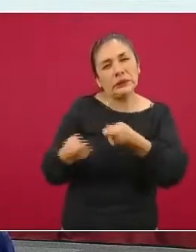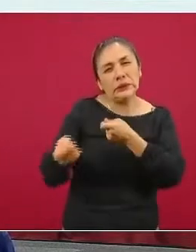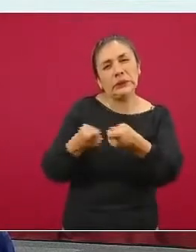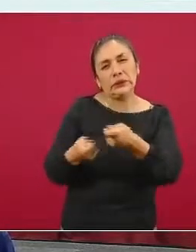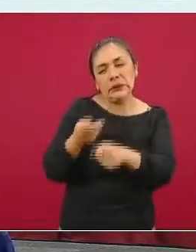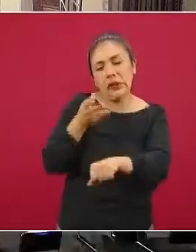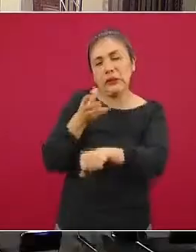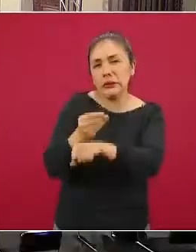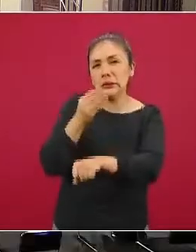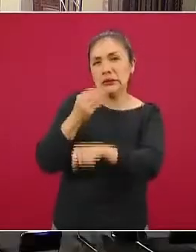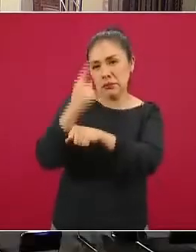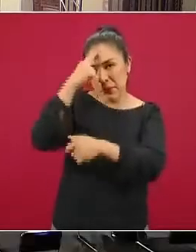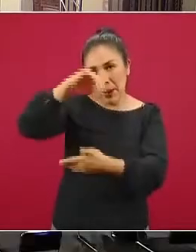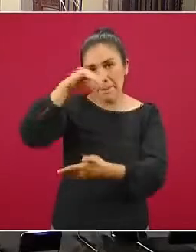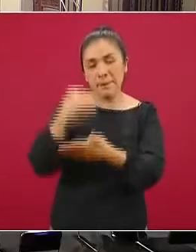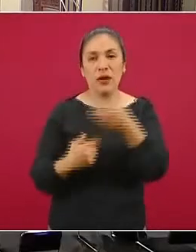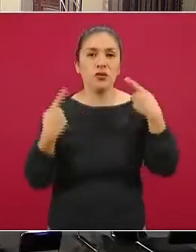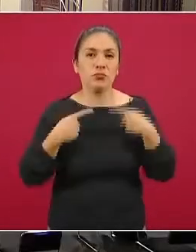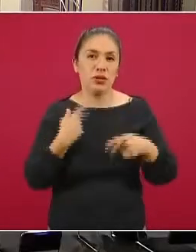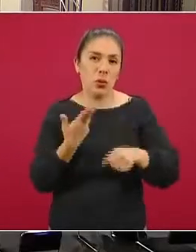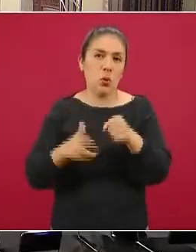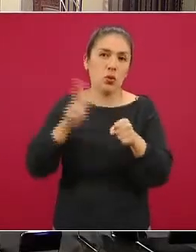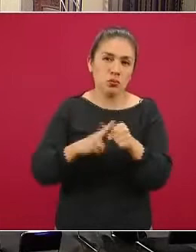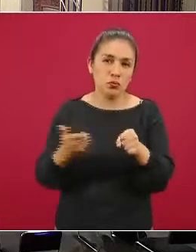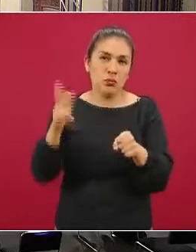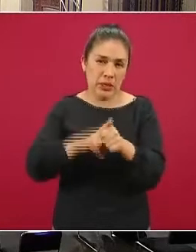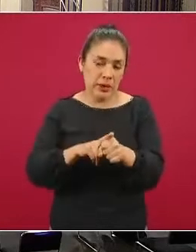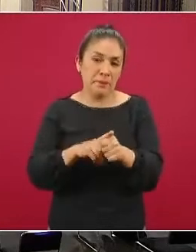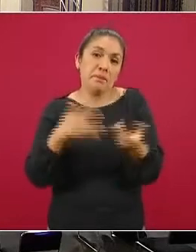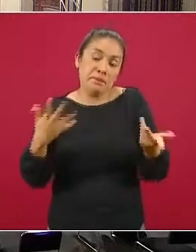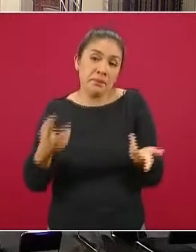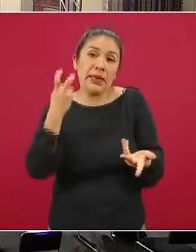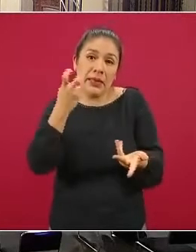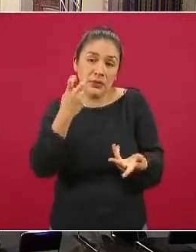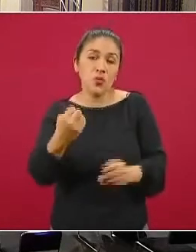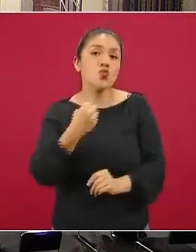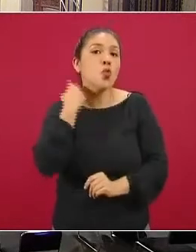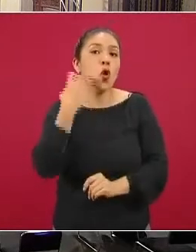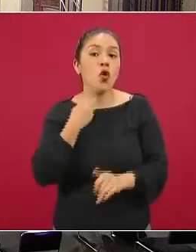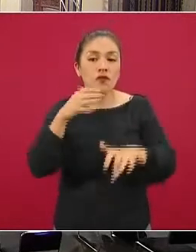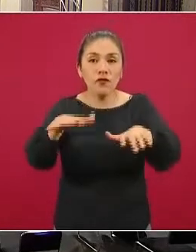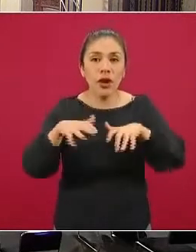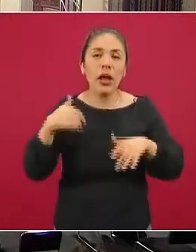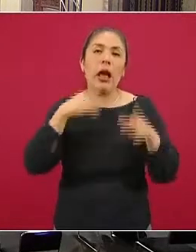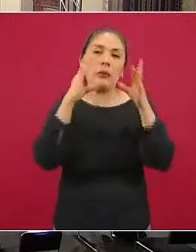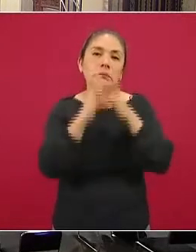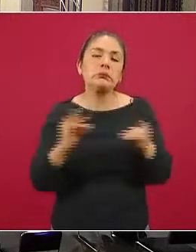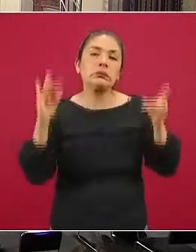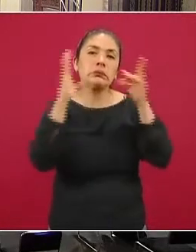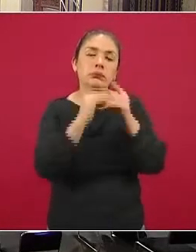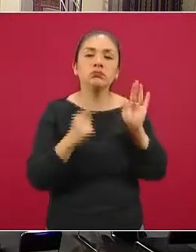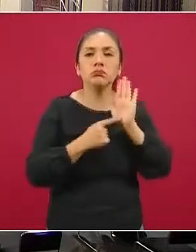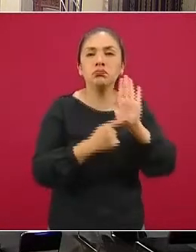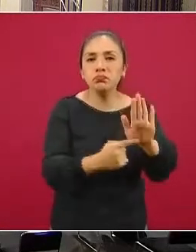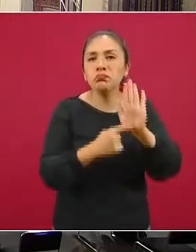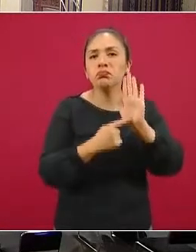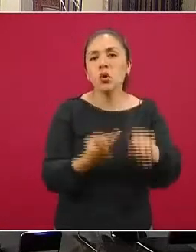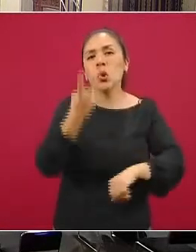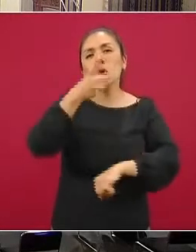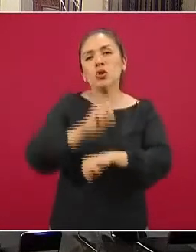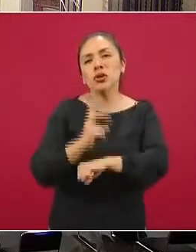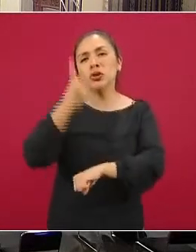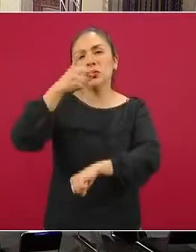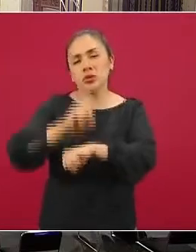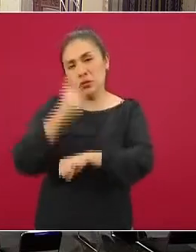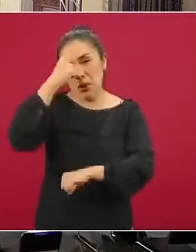hospitalizaciones. Pero bueno, precisamente en las conferencias vespertinas vamos a estar presentando este gráfico cada dos días y vamos a